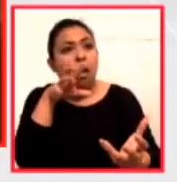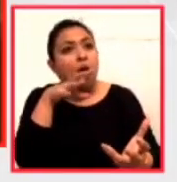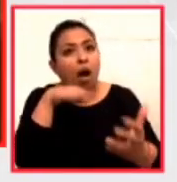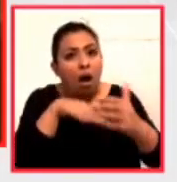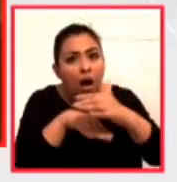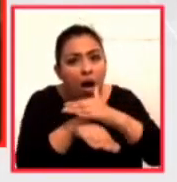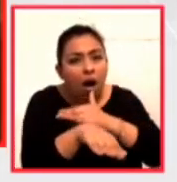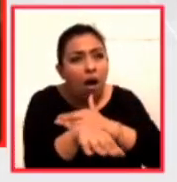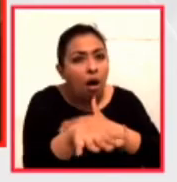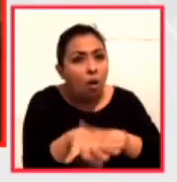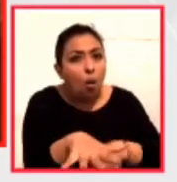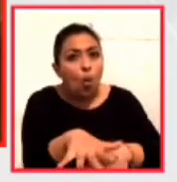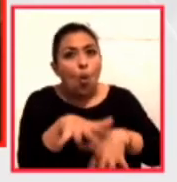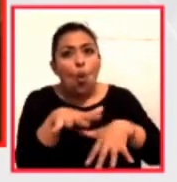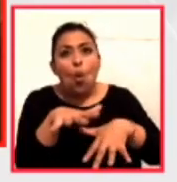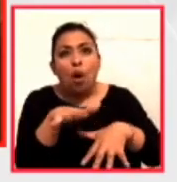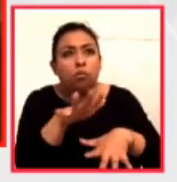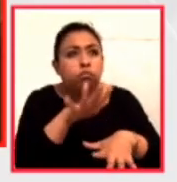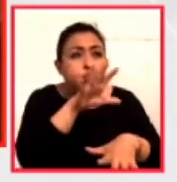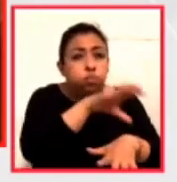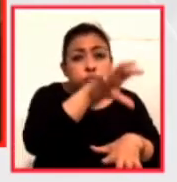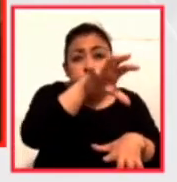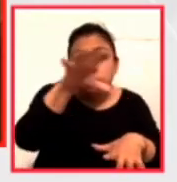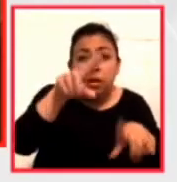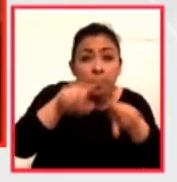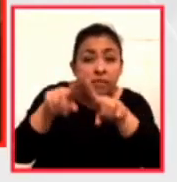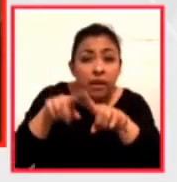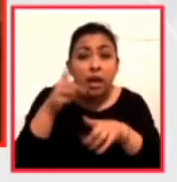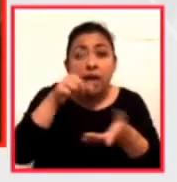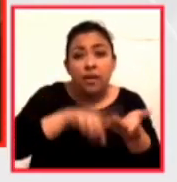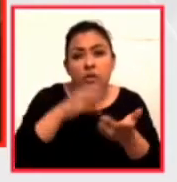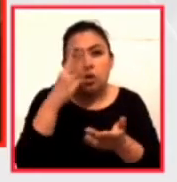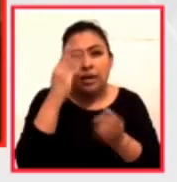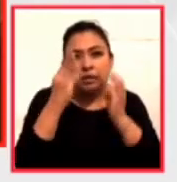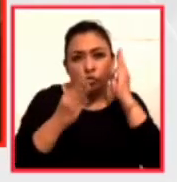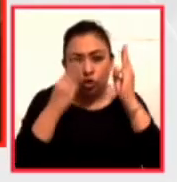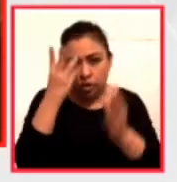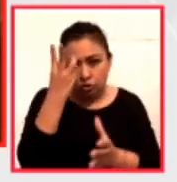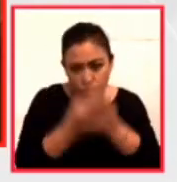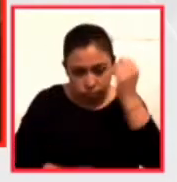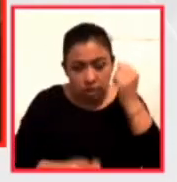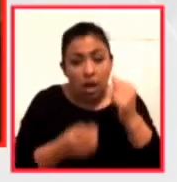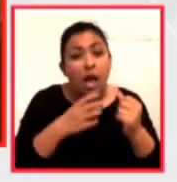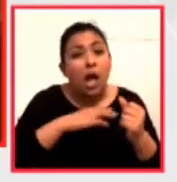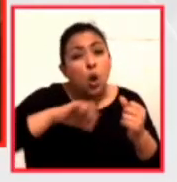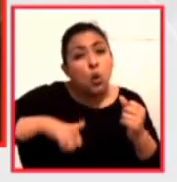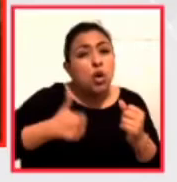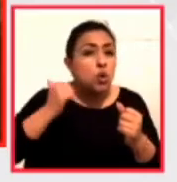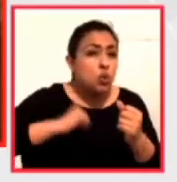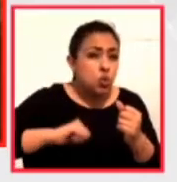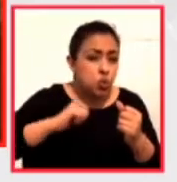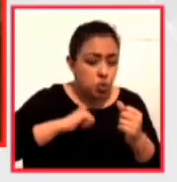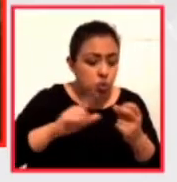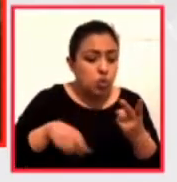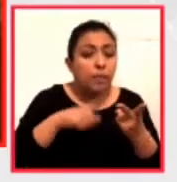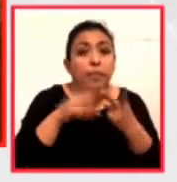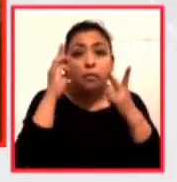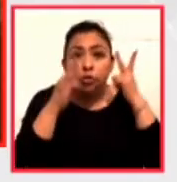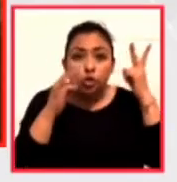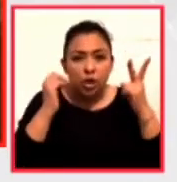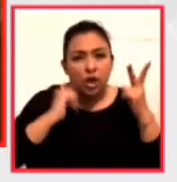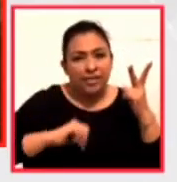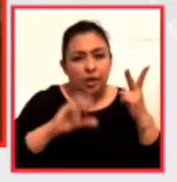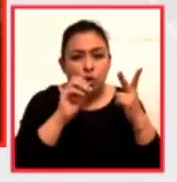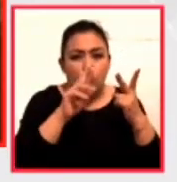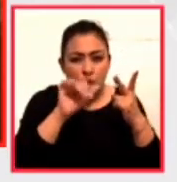impresionante colección, que incluye tres museos en uno, la colección de antigüedades clásicas, el Museo del Antiguo Oriente